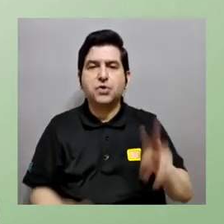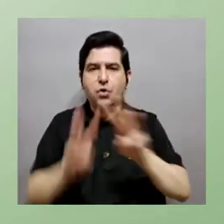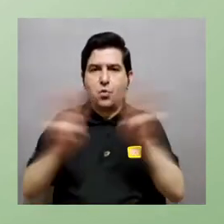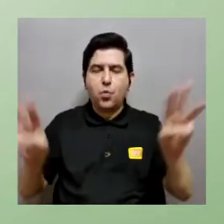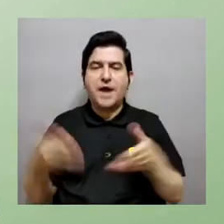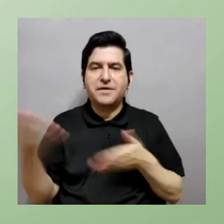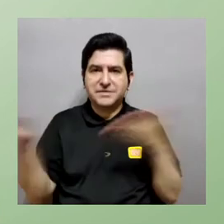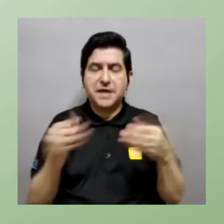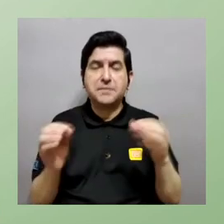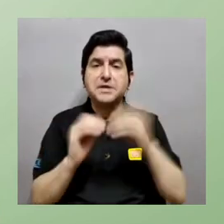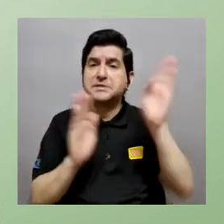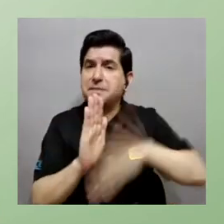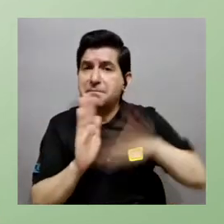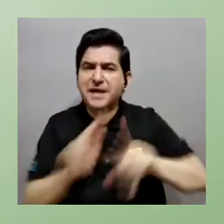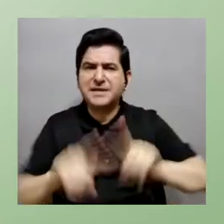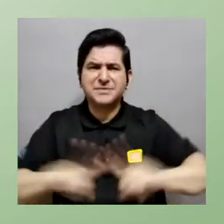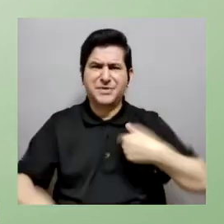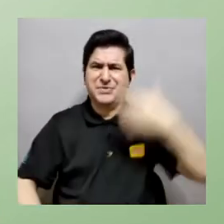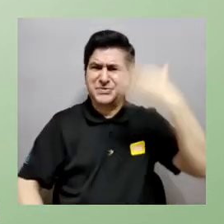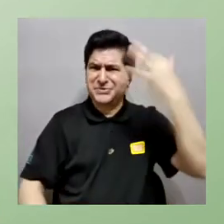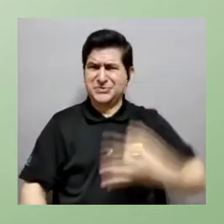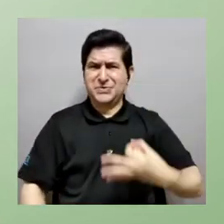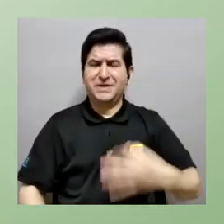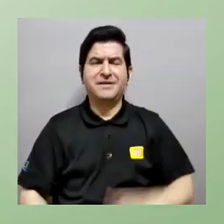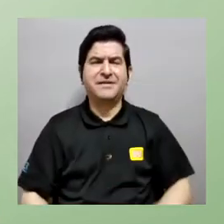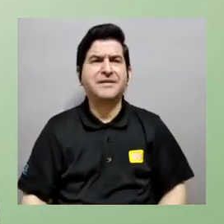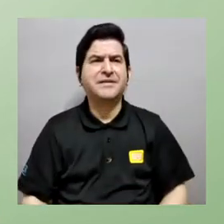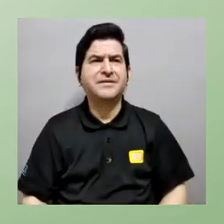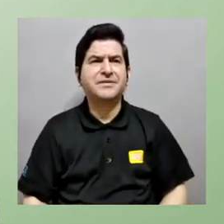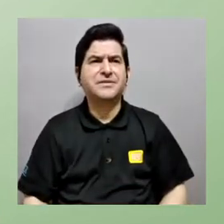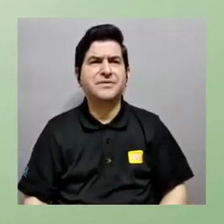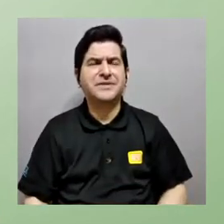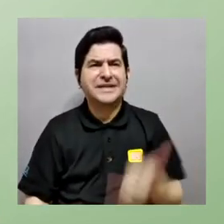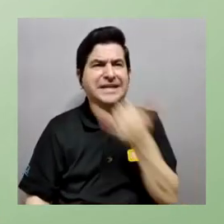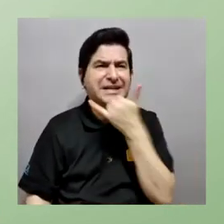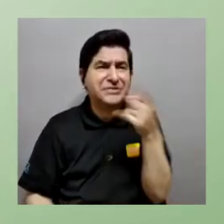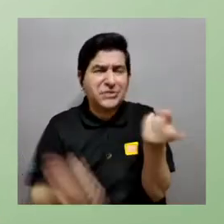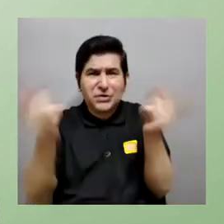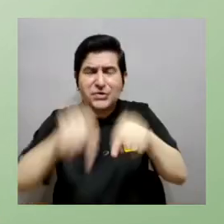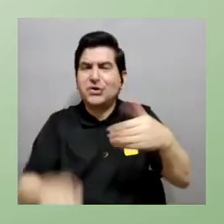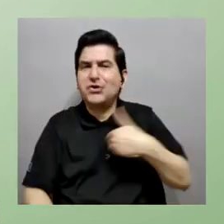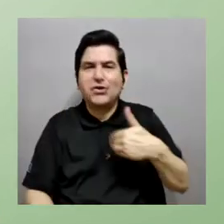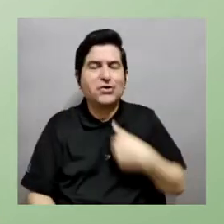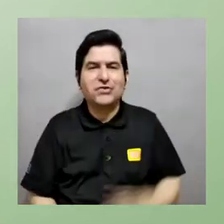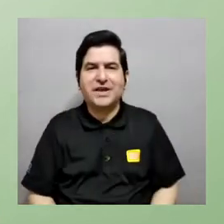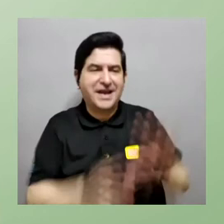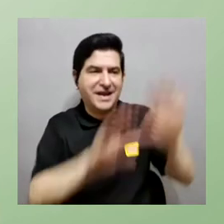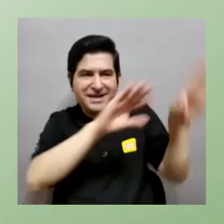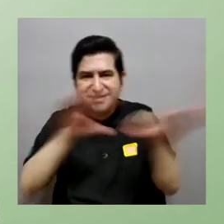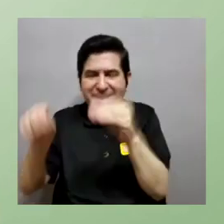Amazon Web Services que ellos también dan este servicio y nos podría salir más barato pero yo creo que lo que